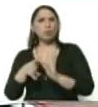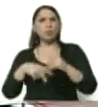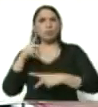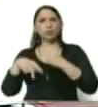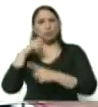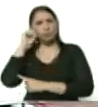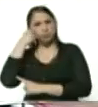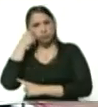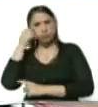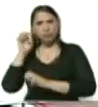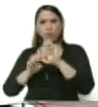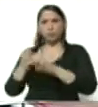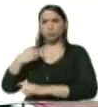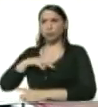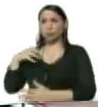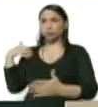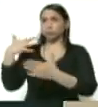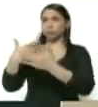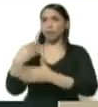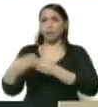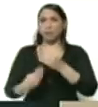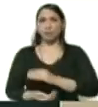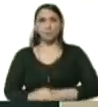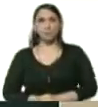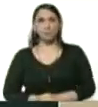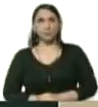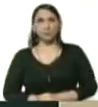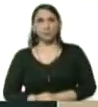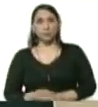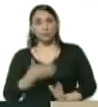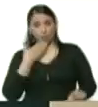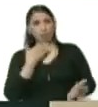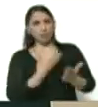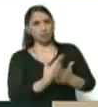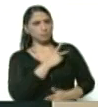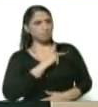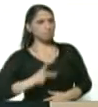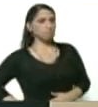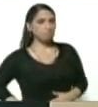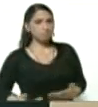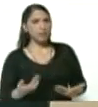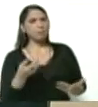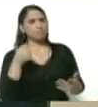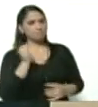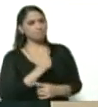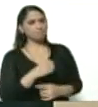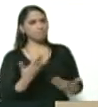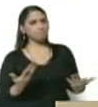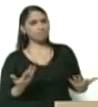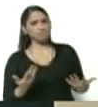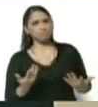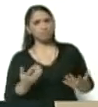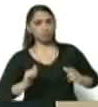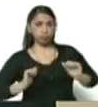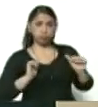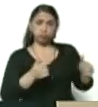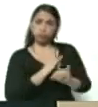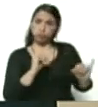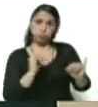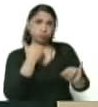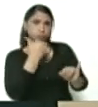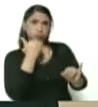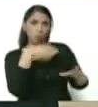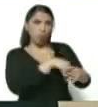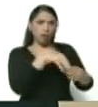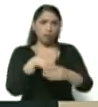reflexión y evaluación que hemos venido haciendo. Sí, gracias, vicepresidenta. En efecto, desde el inicio de